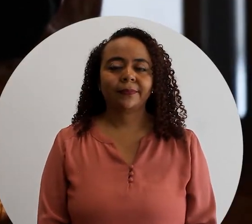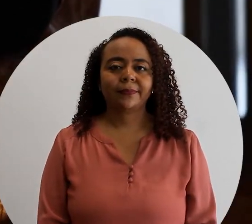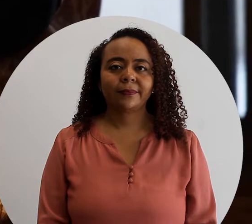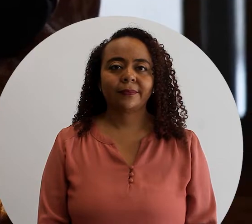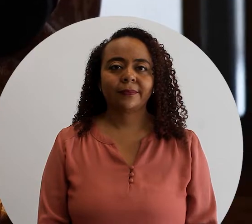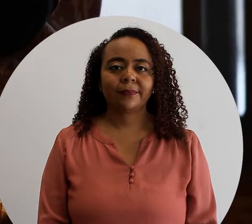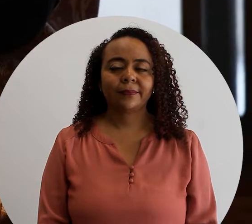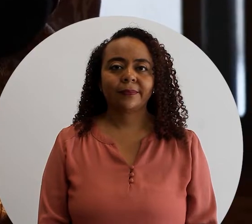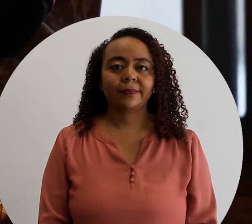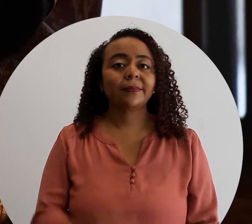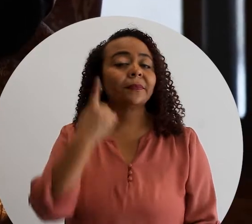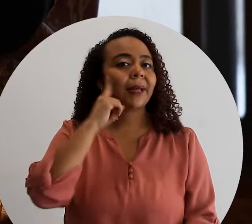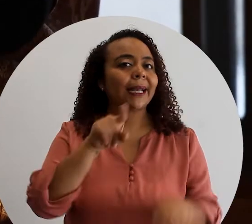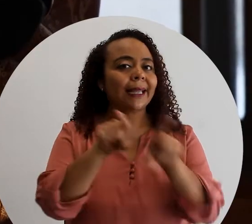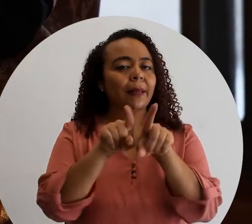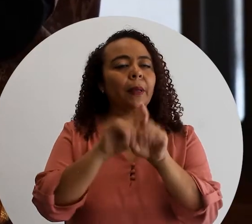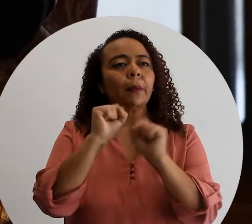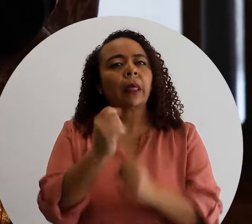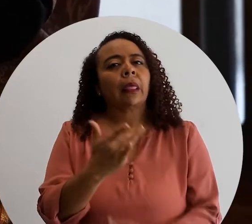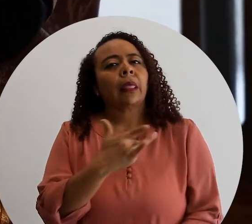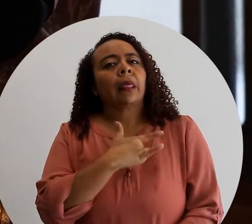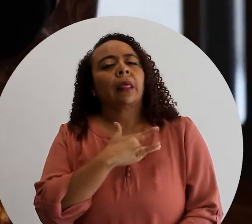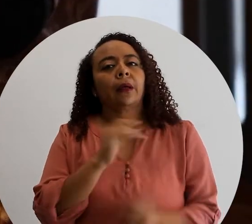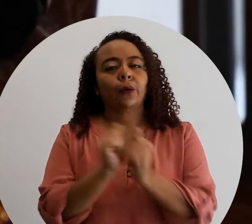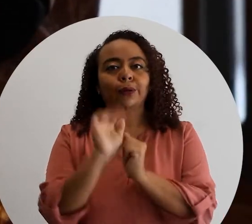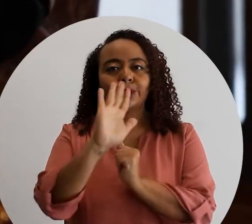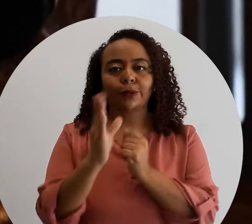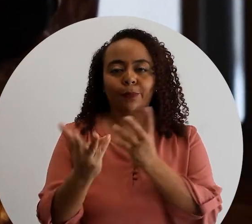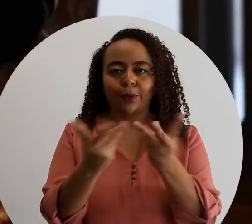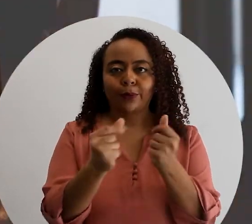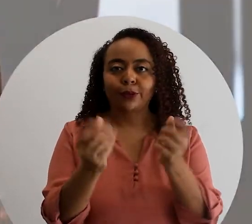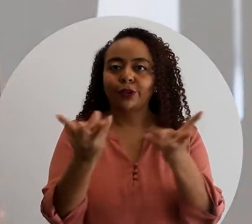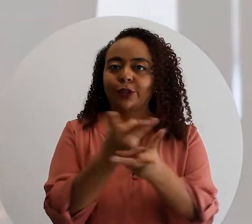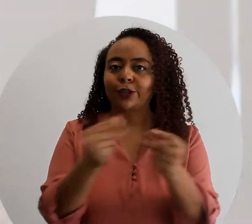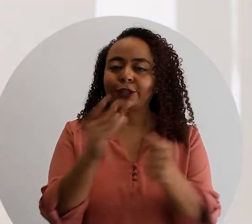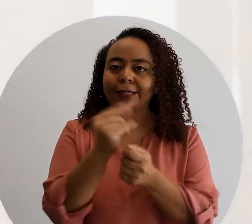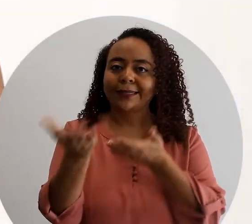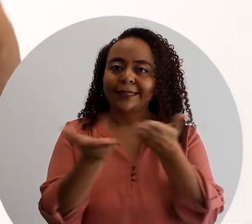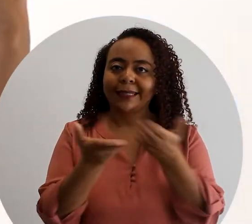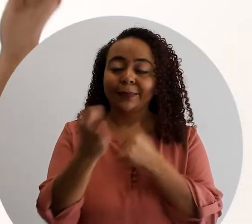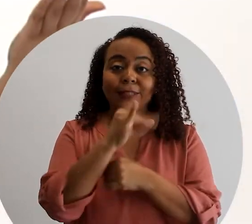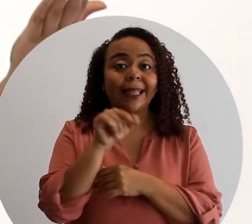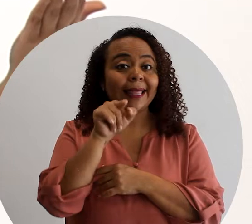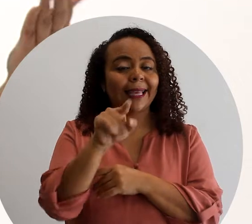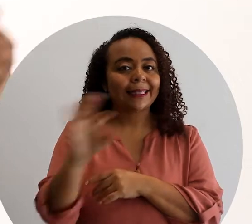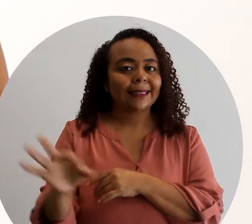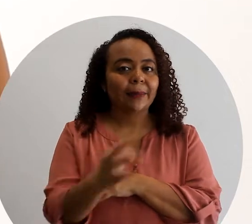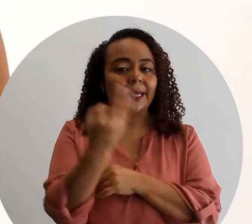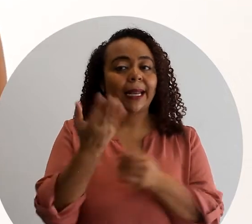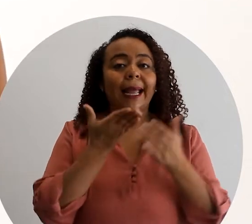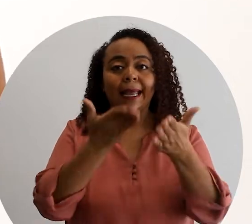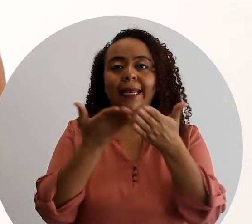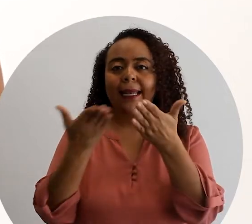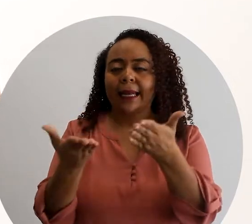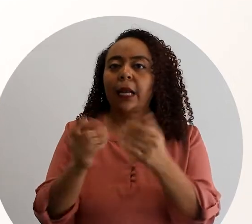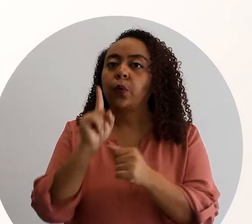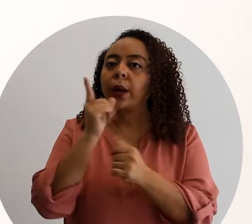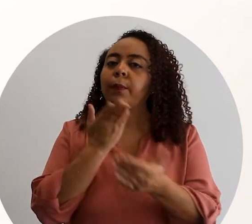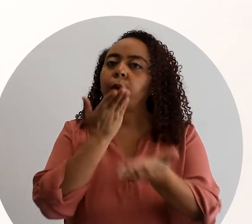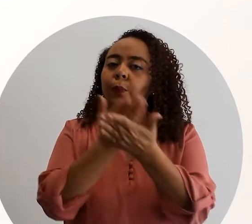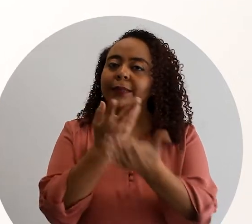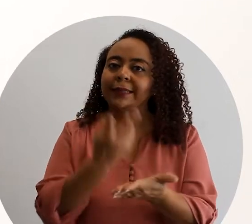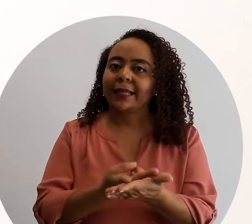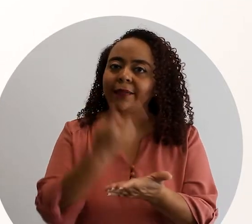pero que también puedan enamorarlas con sus productos, soluciones y servicios. Y de esta manera, generar una